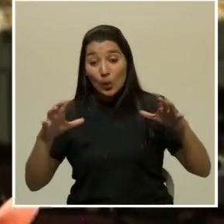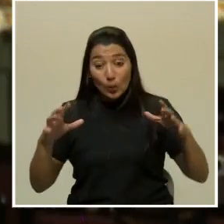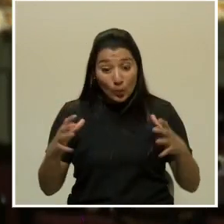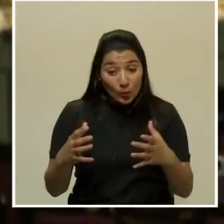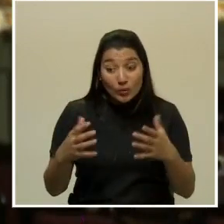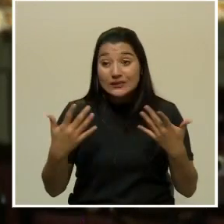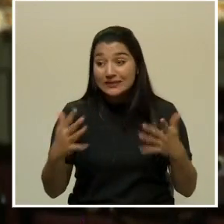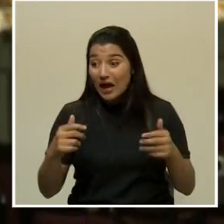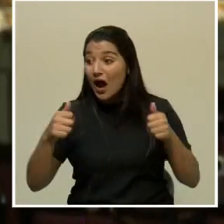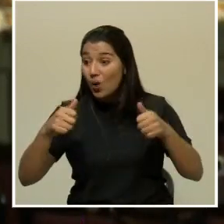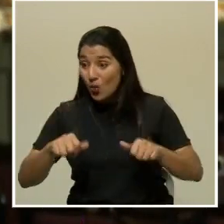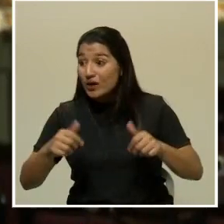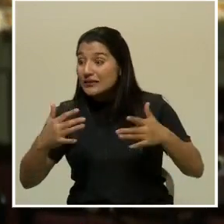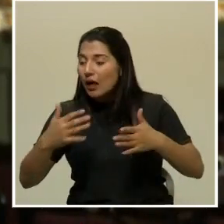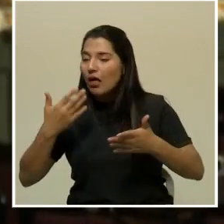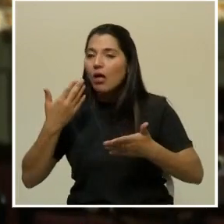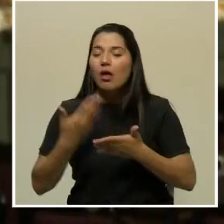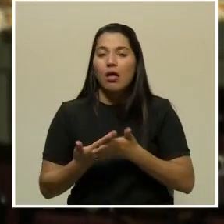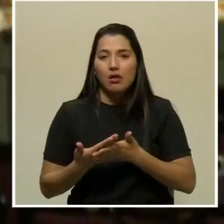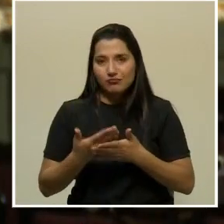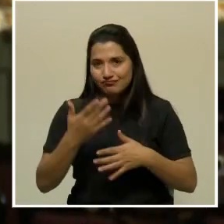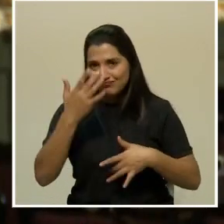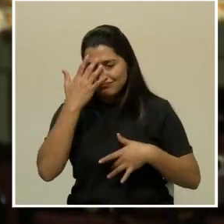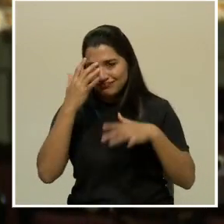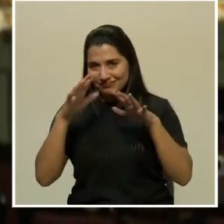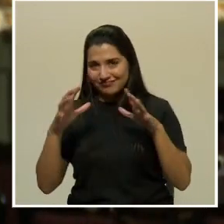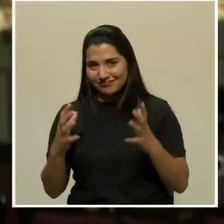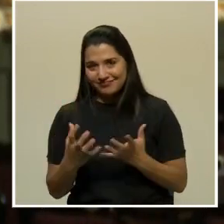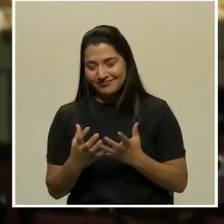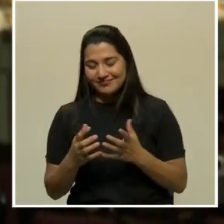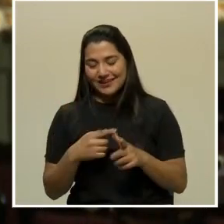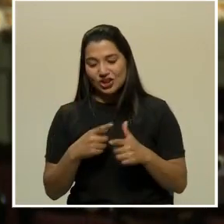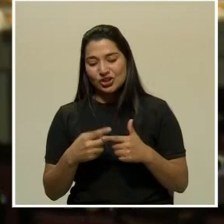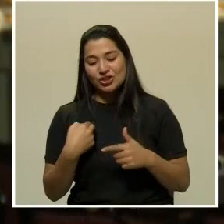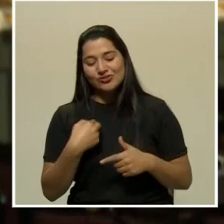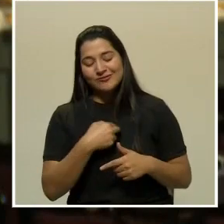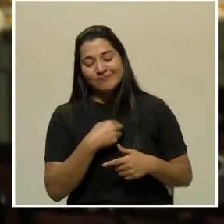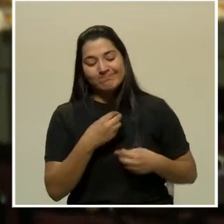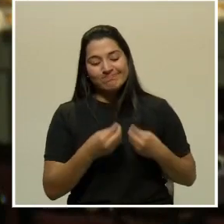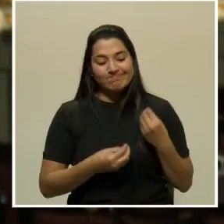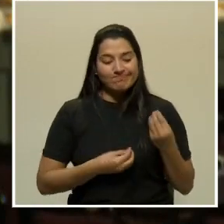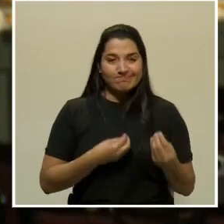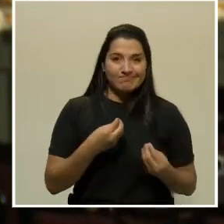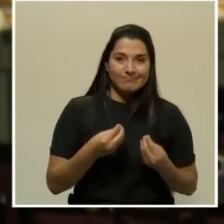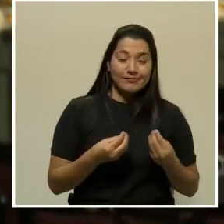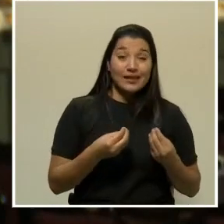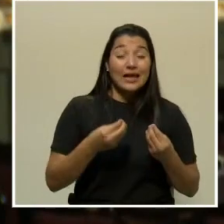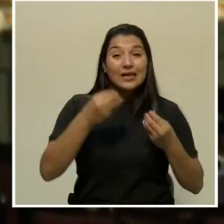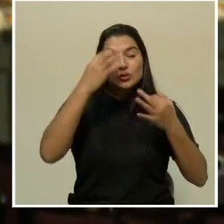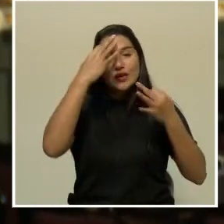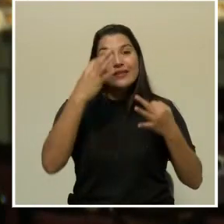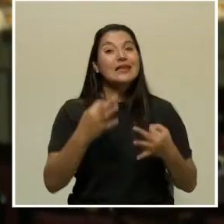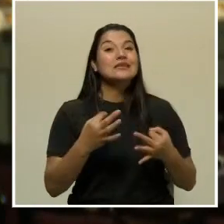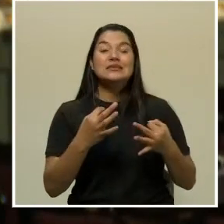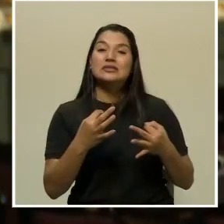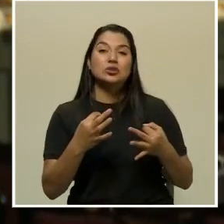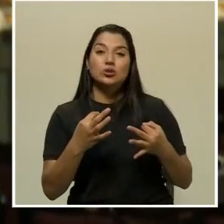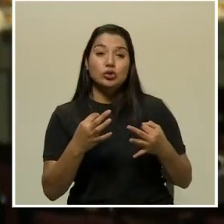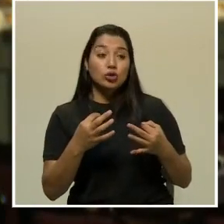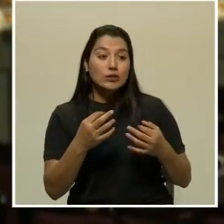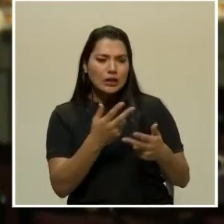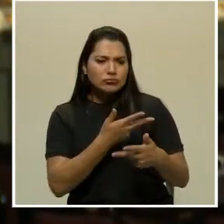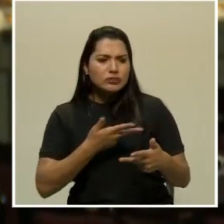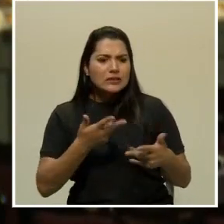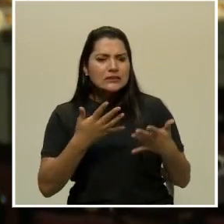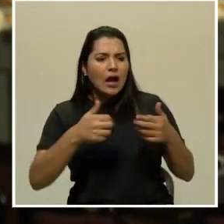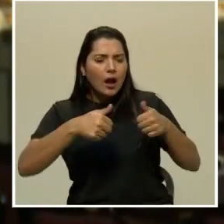Y entonces venía la incertidumbre y lo único que dijimos es, bueno, es una decisión. Es un pacto tan solidario